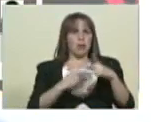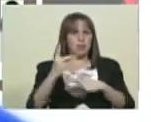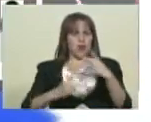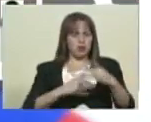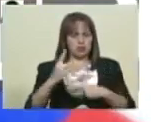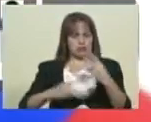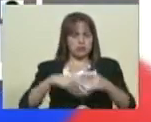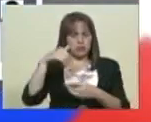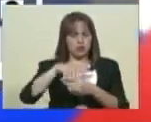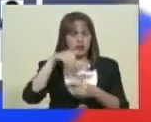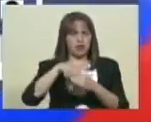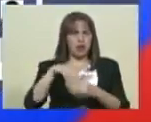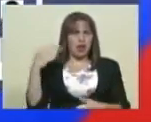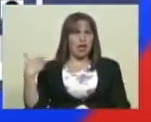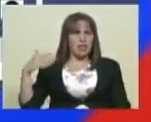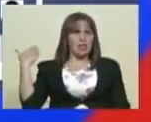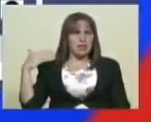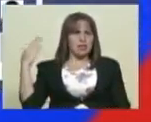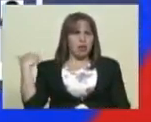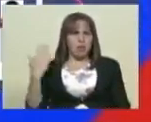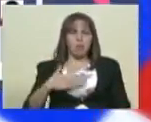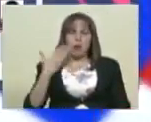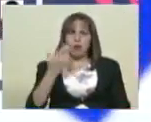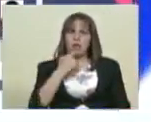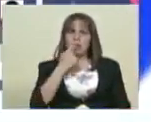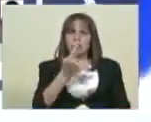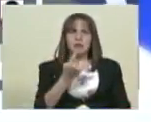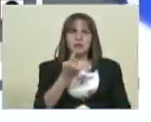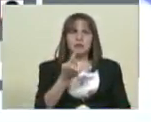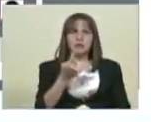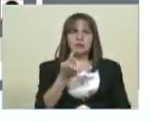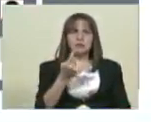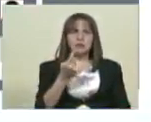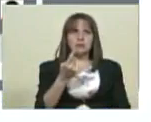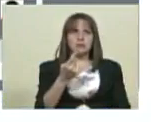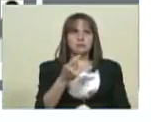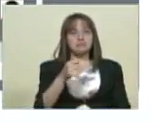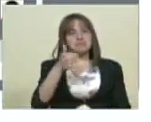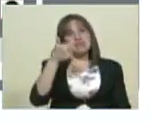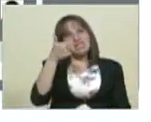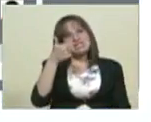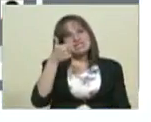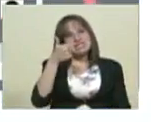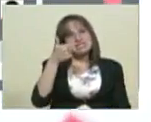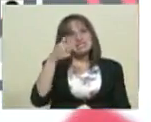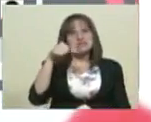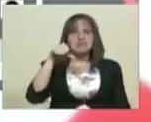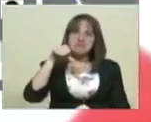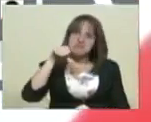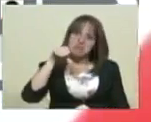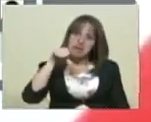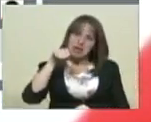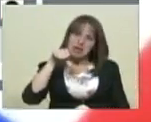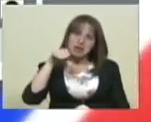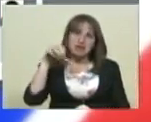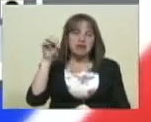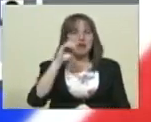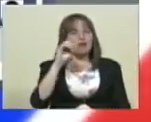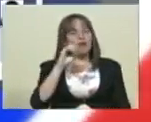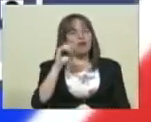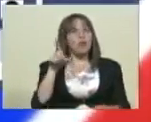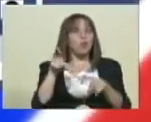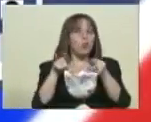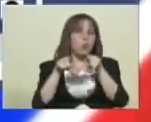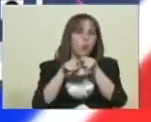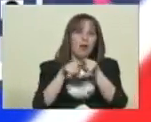anteriores, este podríamos denominarlo más, menos o igual de complejo que